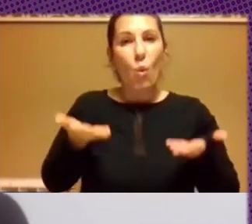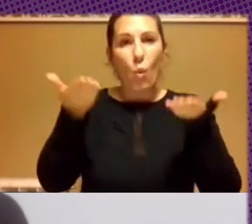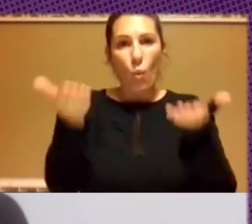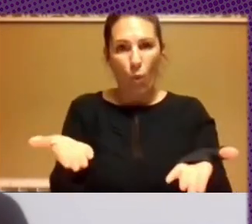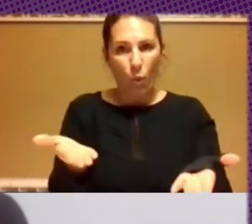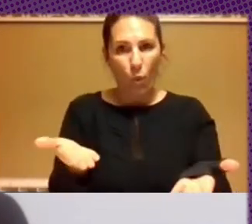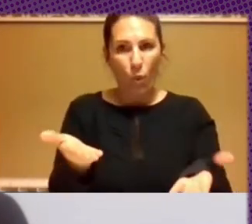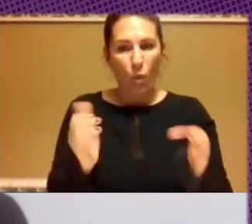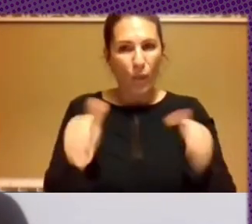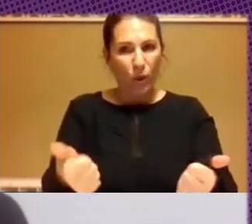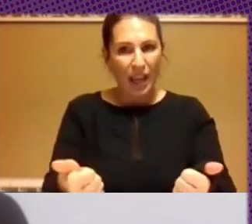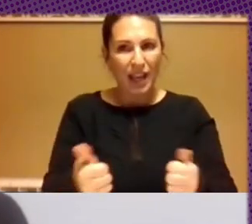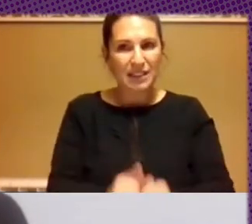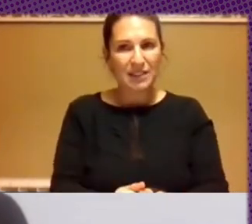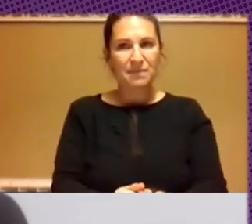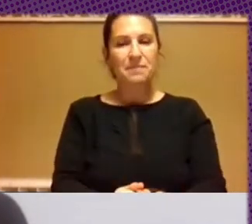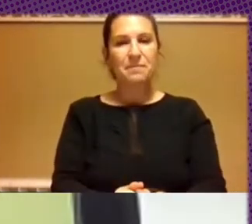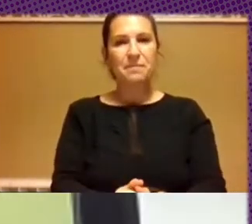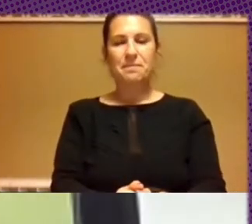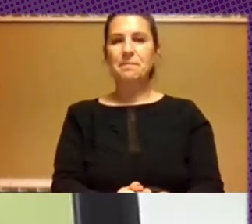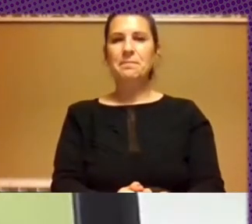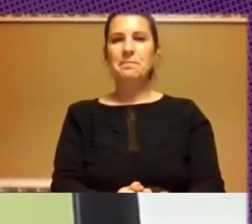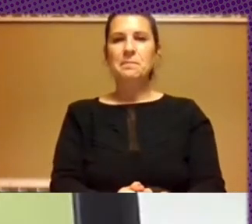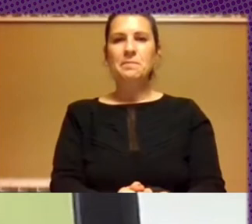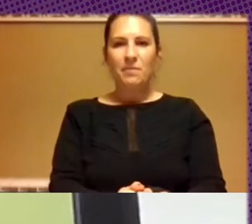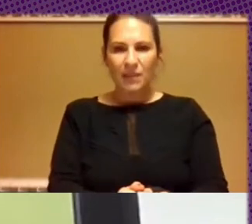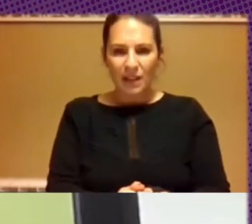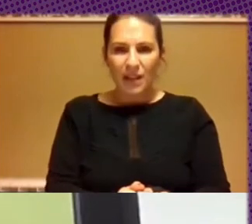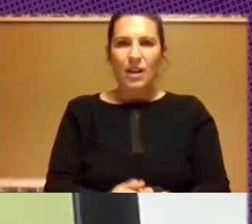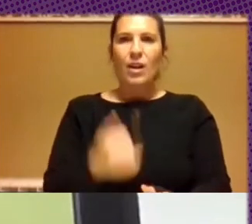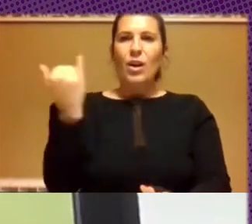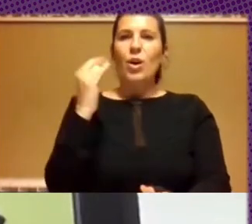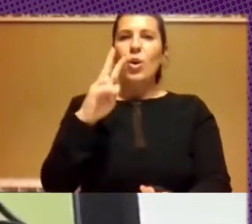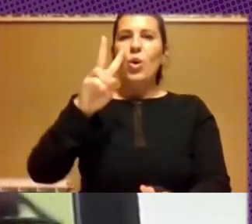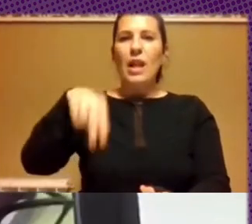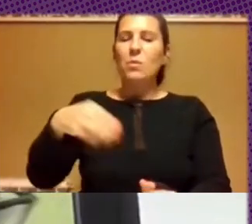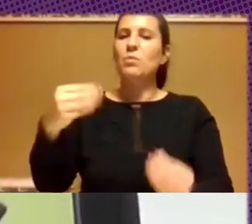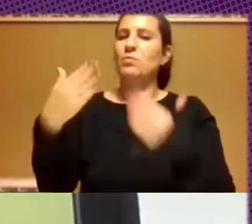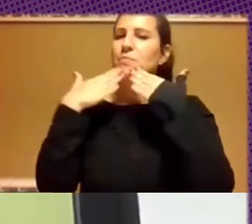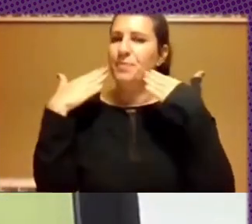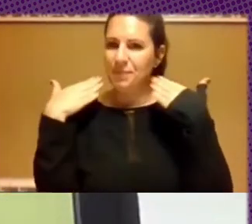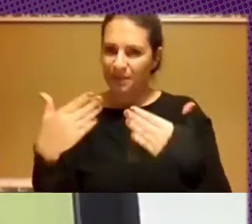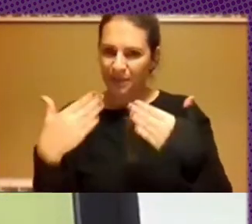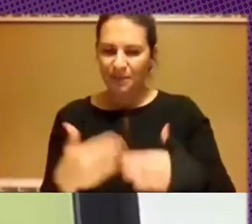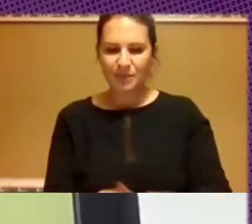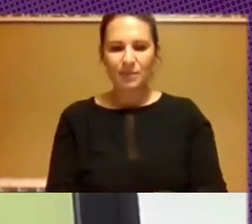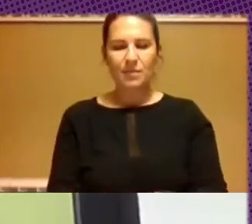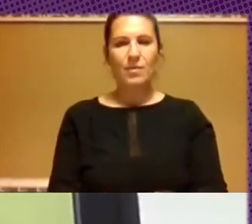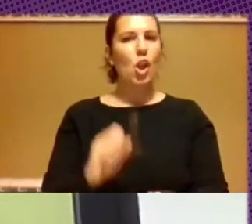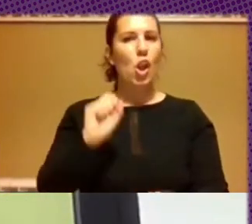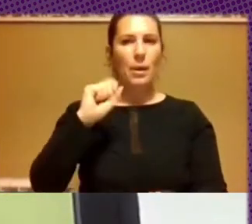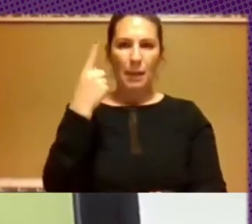quieras, que tienes palabras. Bueno, Julián, muchísimas gracias. Primero, ante todo,